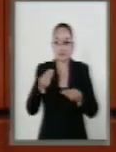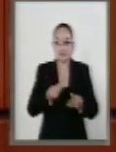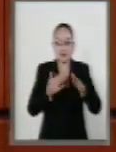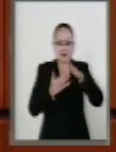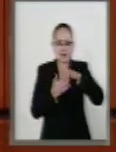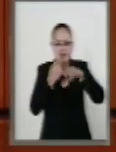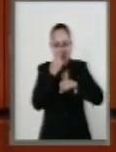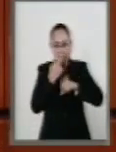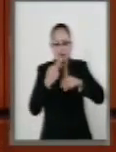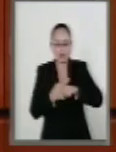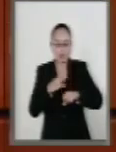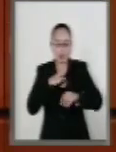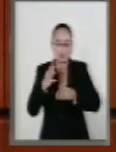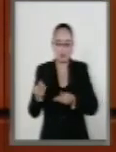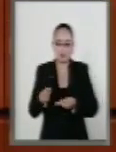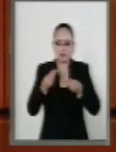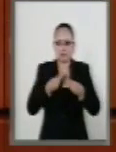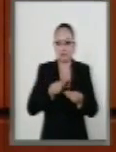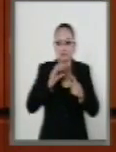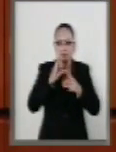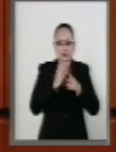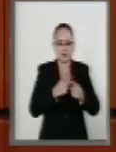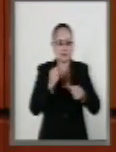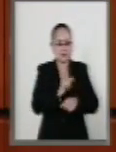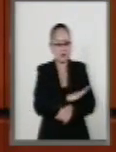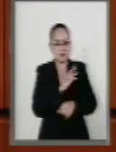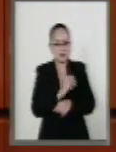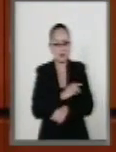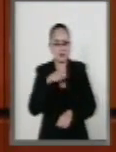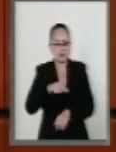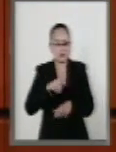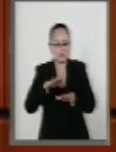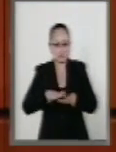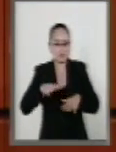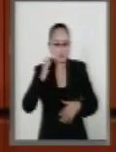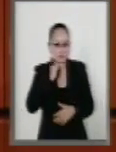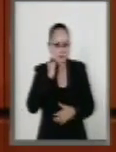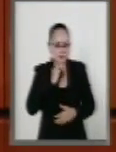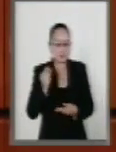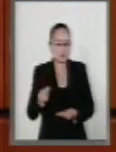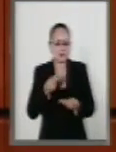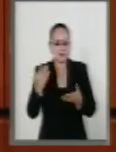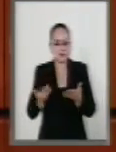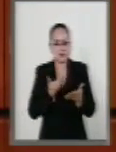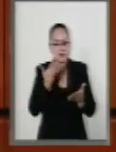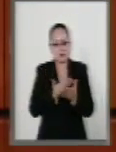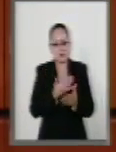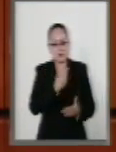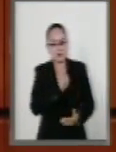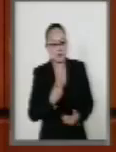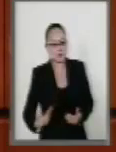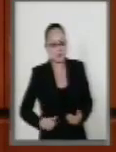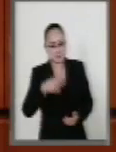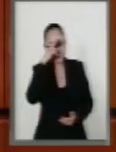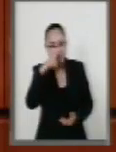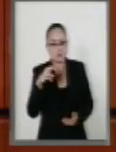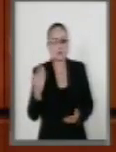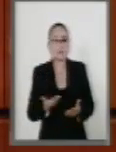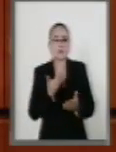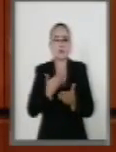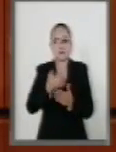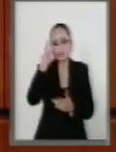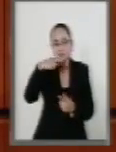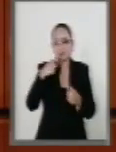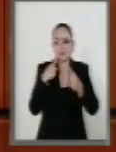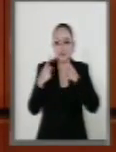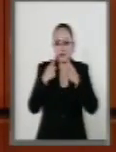directiva el turno a la Comisión de Energía de este Senado, de las propuestas del Ejecutivo para su discusión